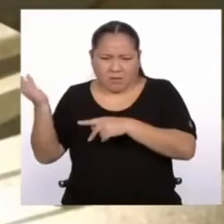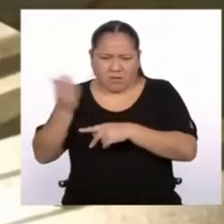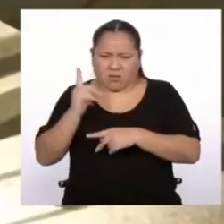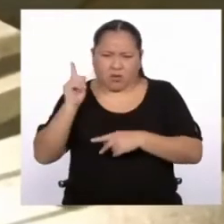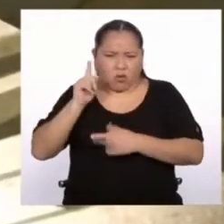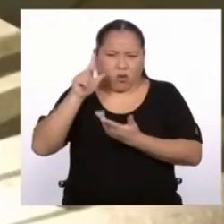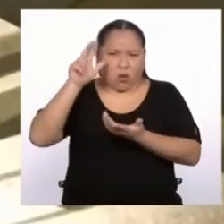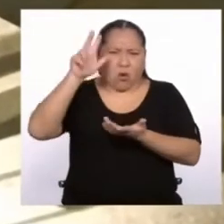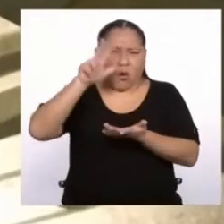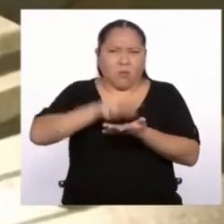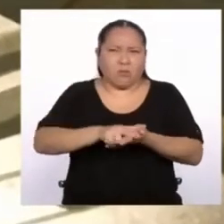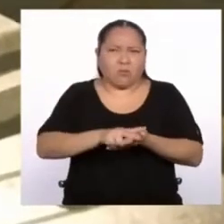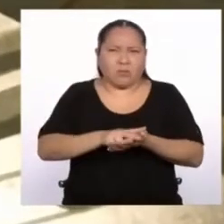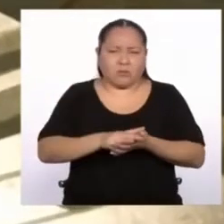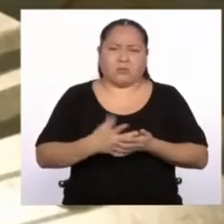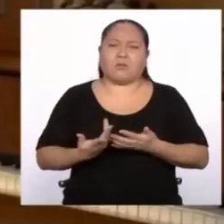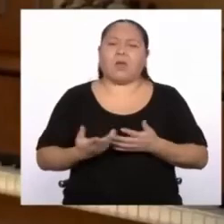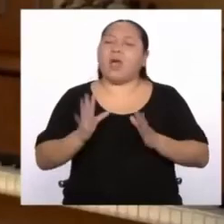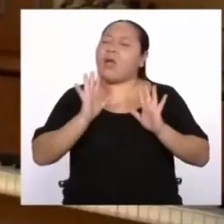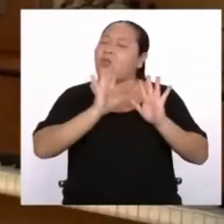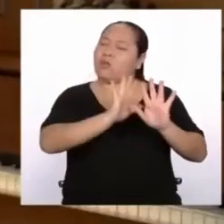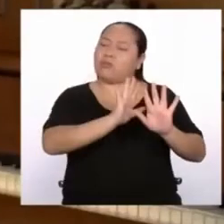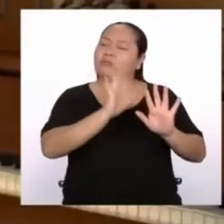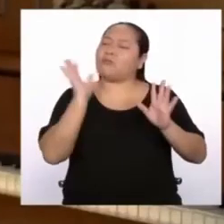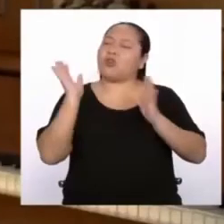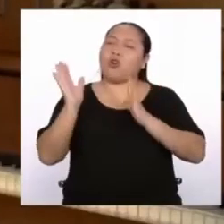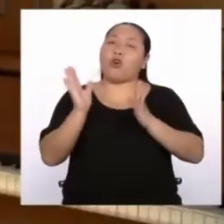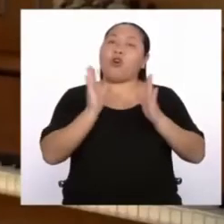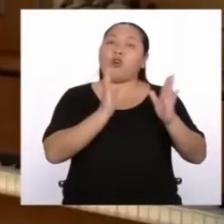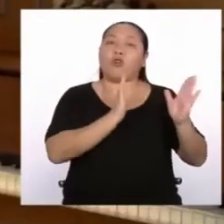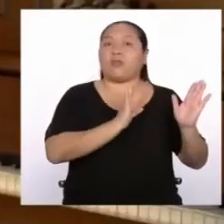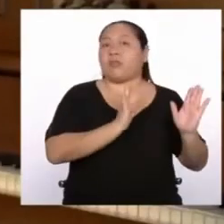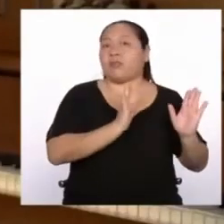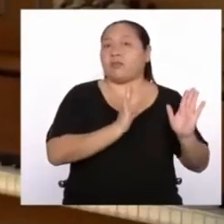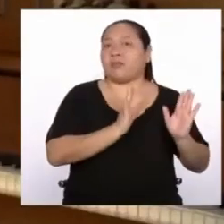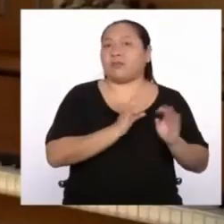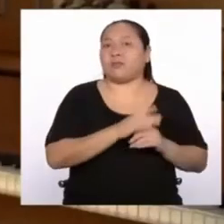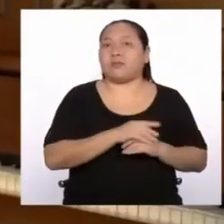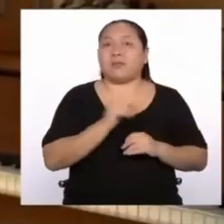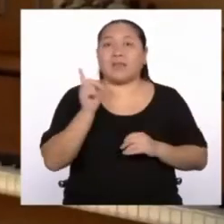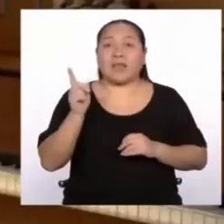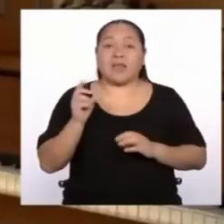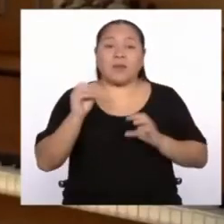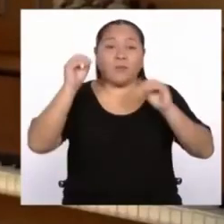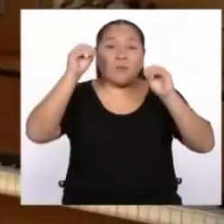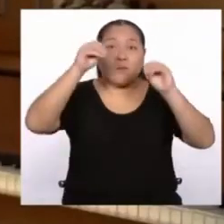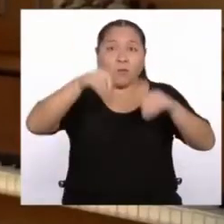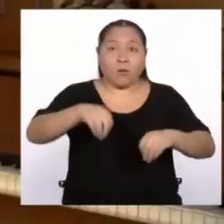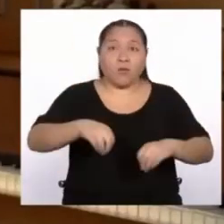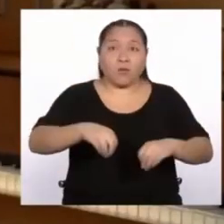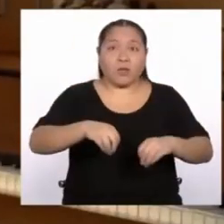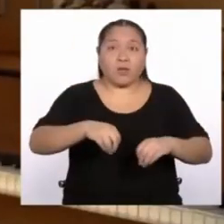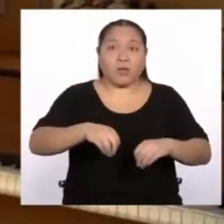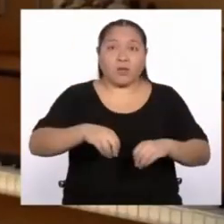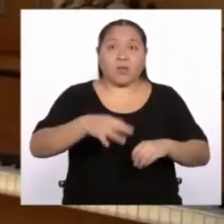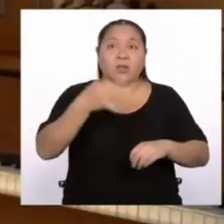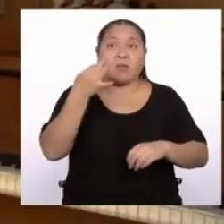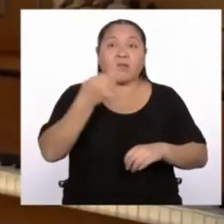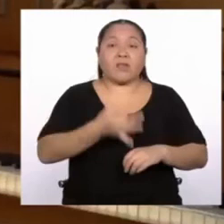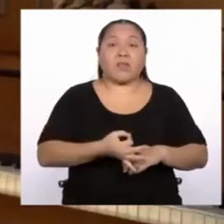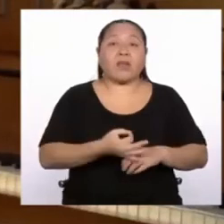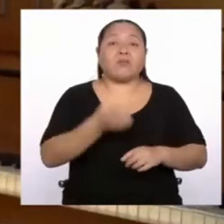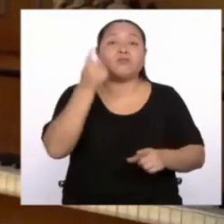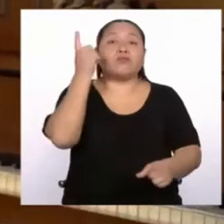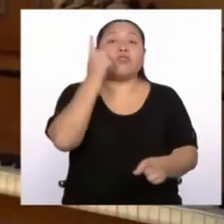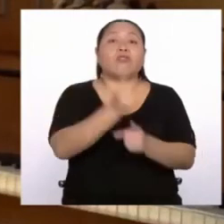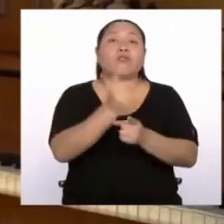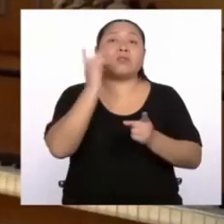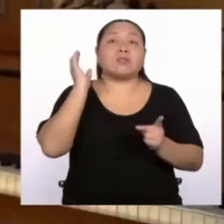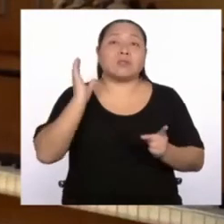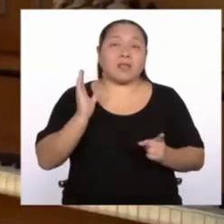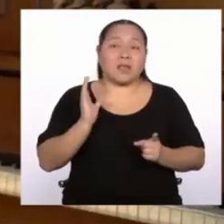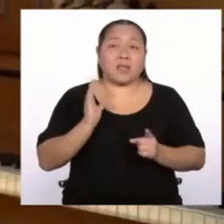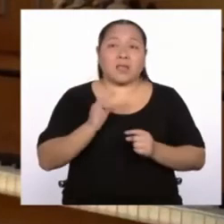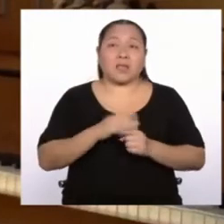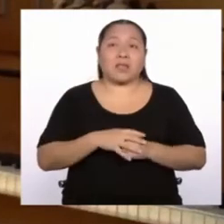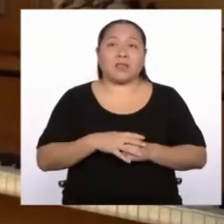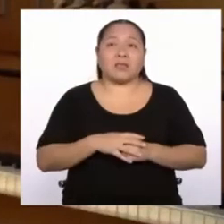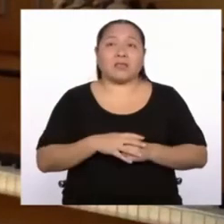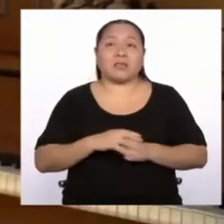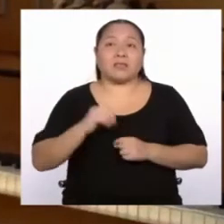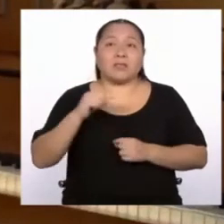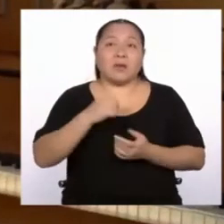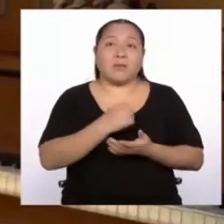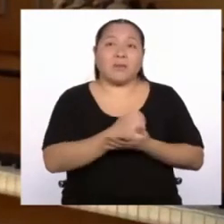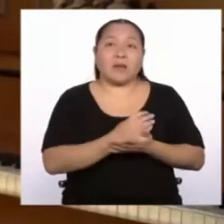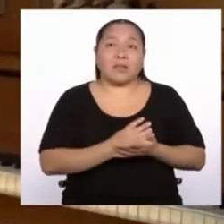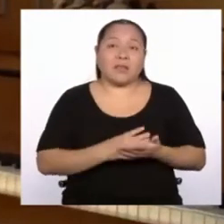autorización, y él quiere poner orden. Entonces, él saca ya la que sería su versión oficial, que es la versión